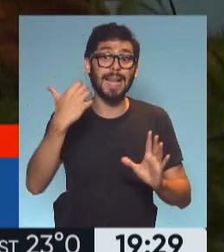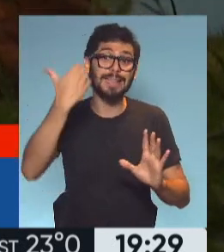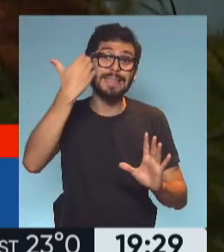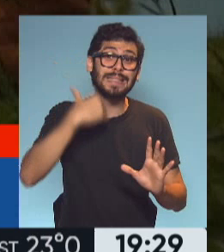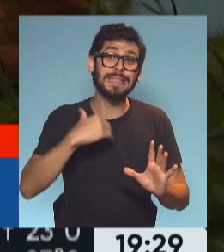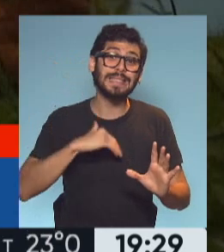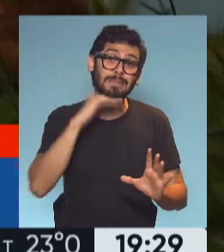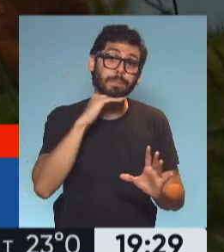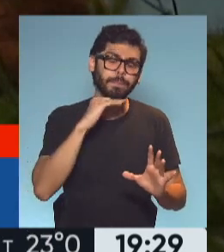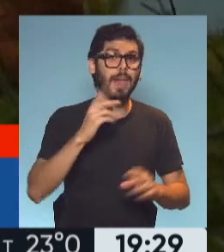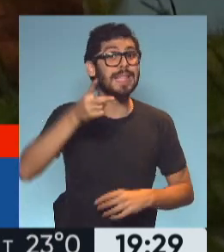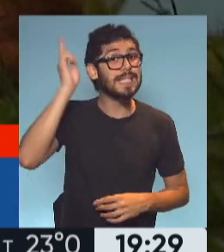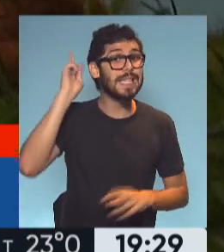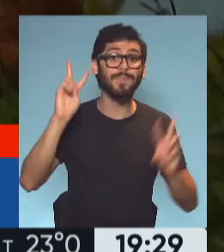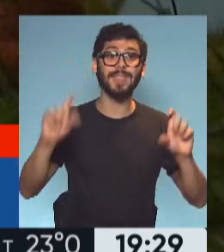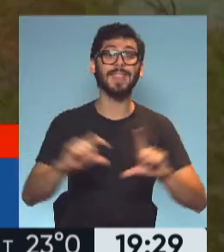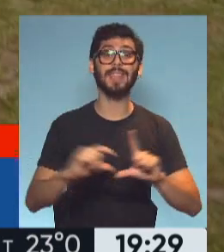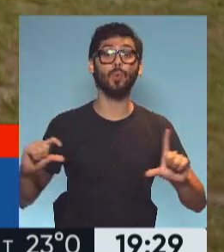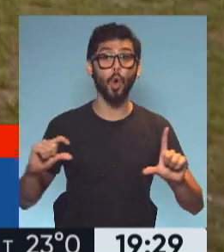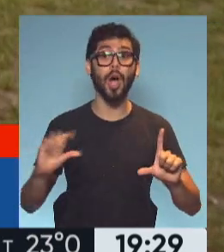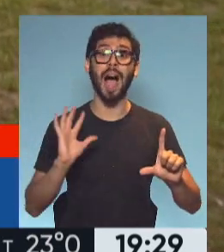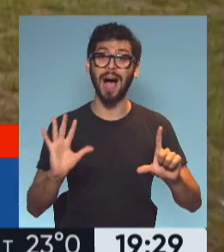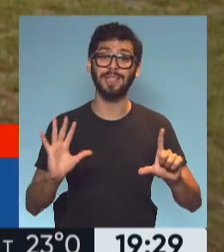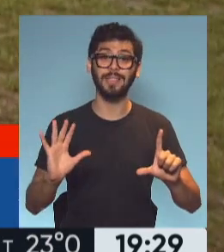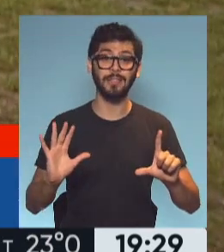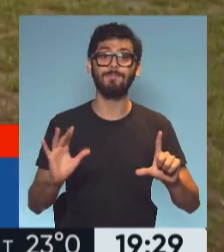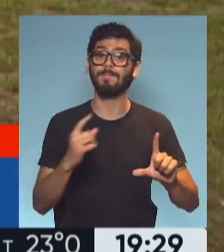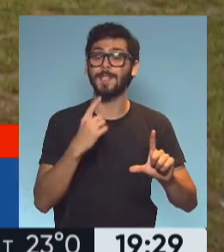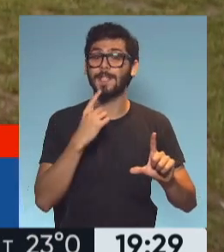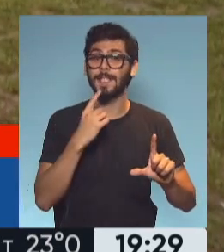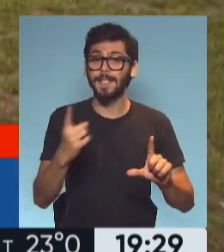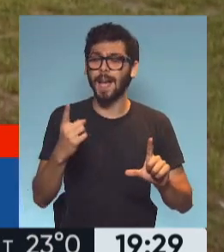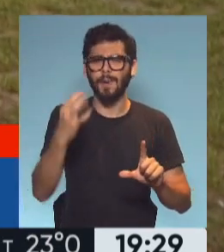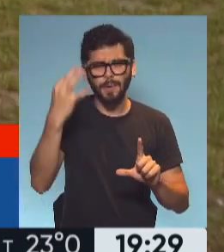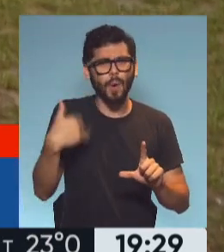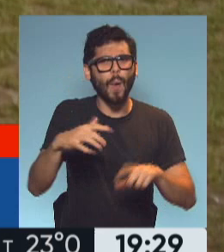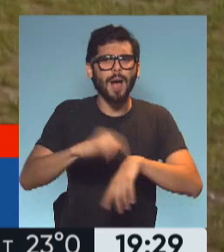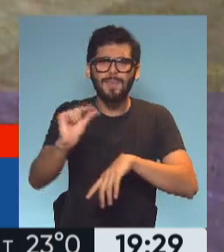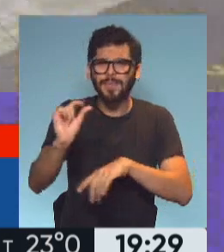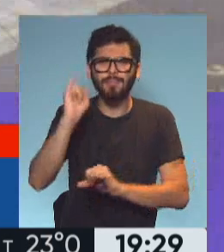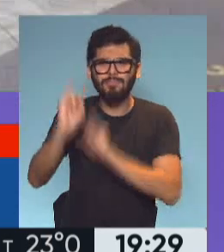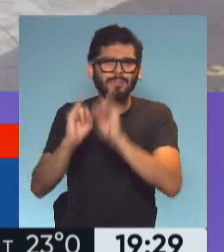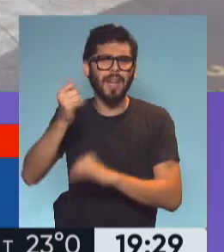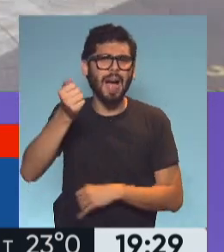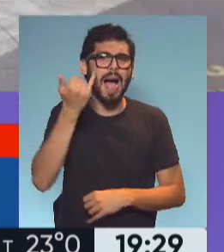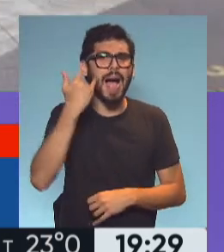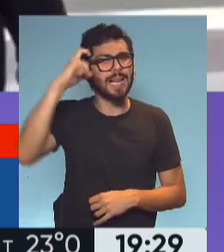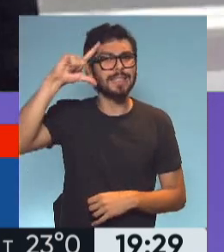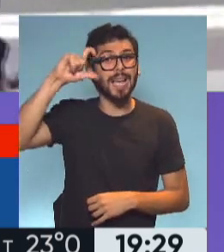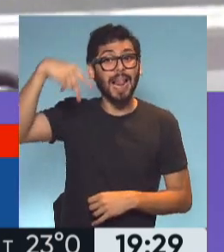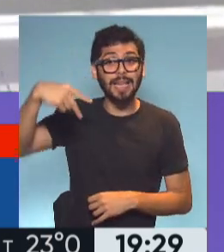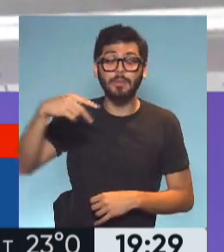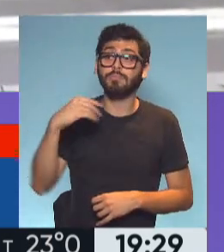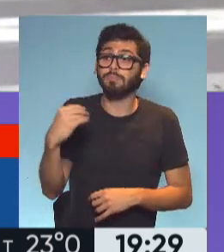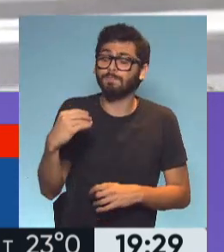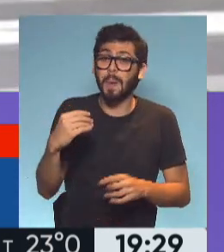salud. En Chile, ese es el título, que estamos leyendo, el que va a contar en detalle a Genero Oliva en minutos nada más, cómo llegó a una decisión,